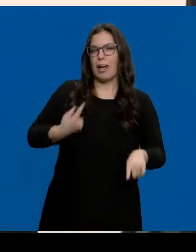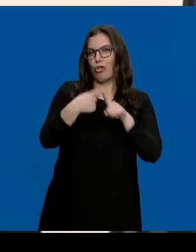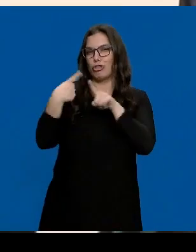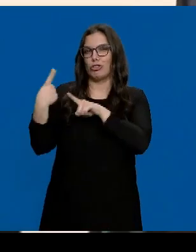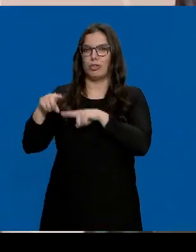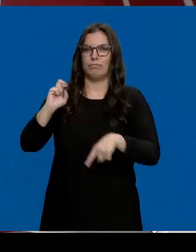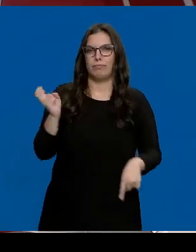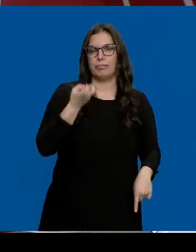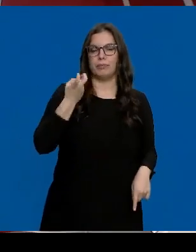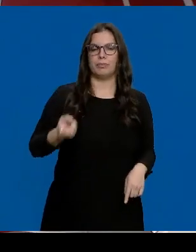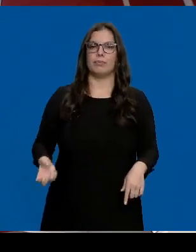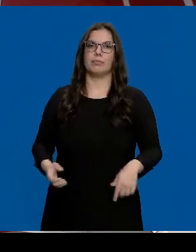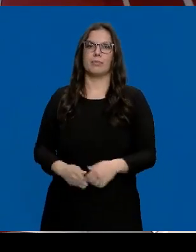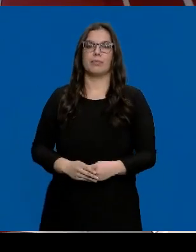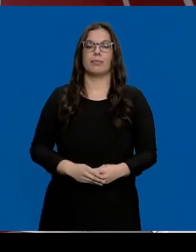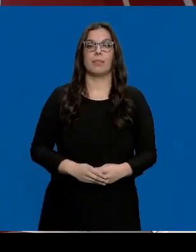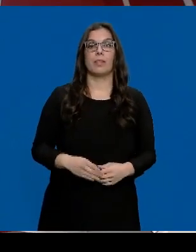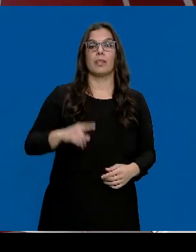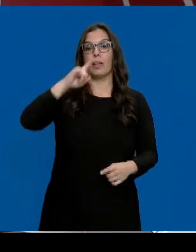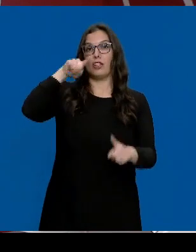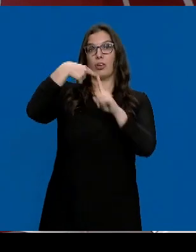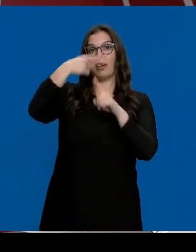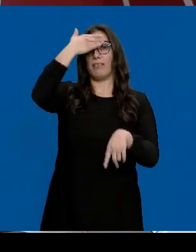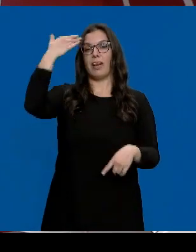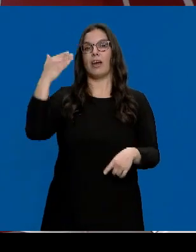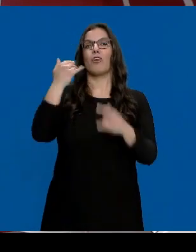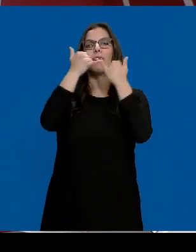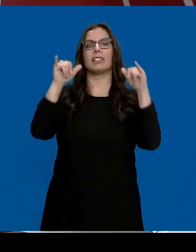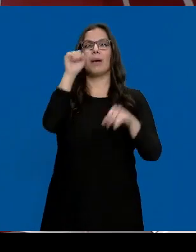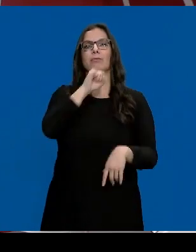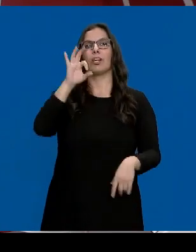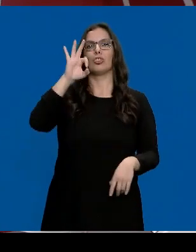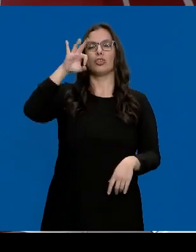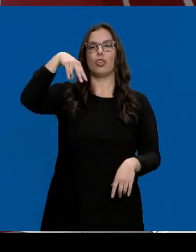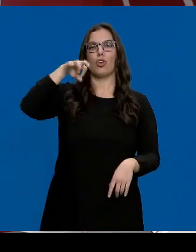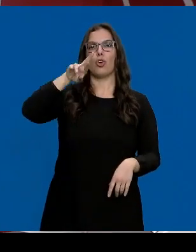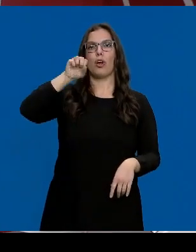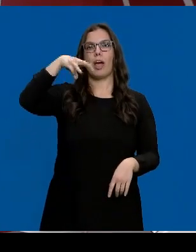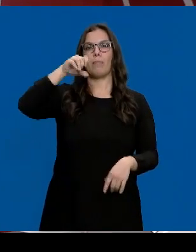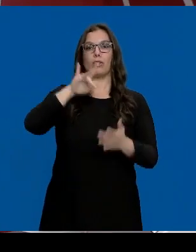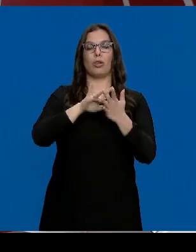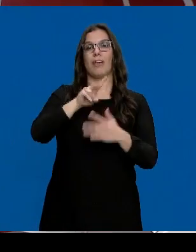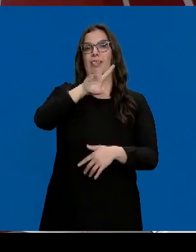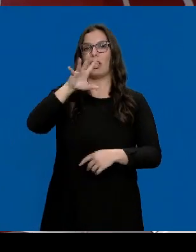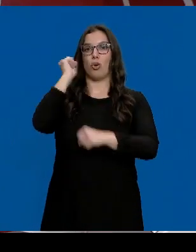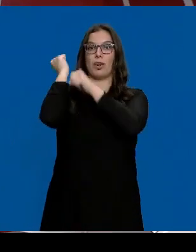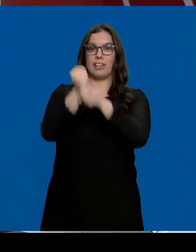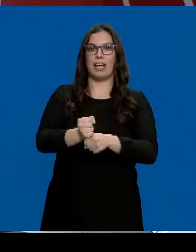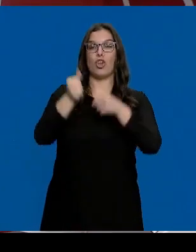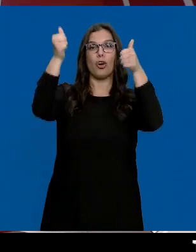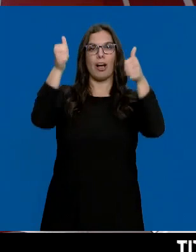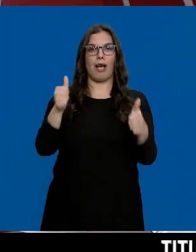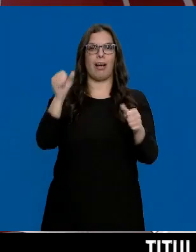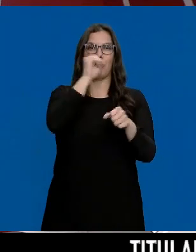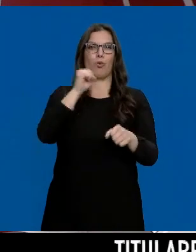cosas. El próximo verano, el Sonorama celebrará su 25 aniversario con un cartel de lujo, del que ya se han